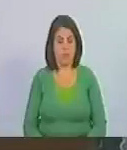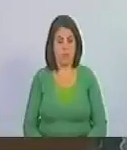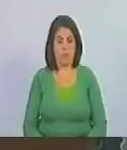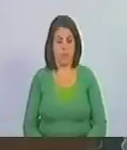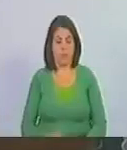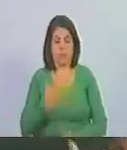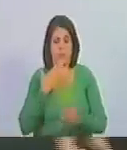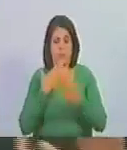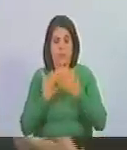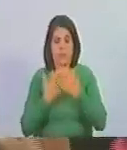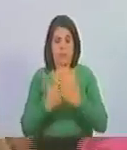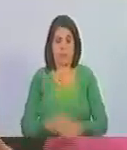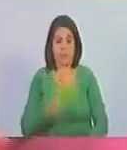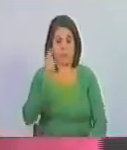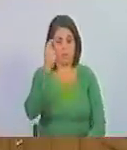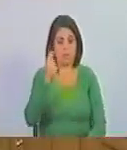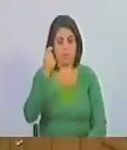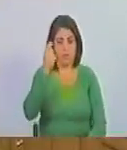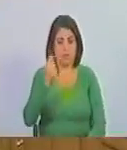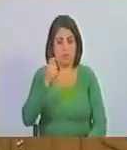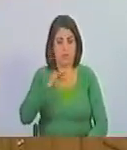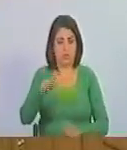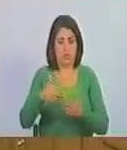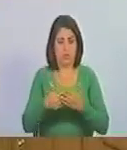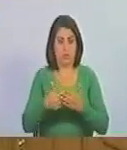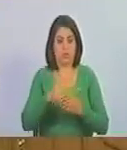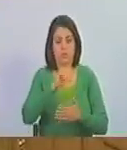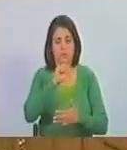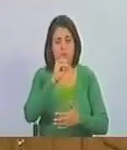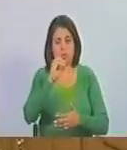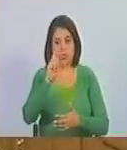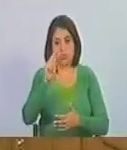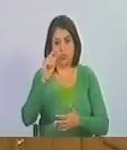Gracias, querido diputado Fernando Soto Rojo.